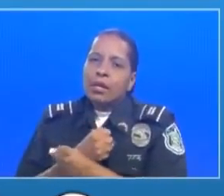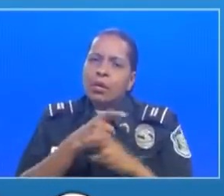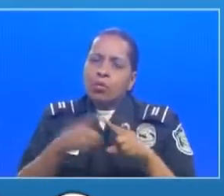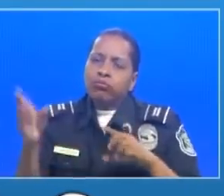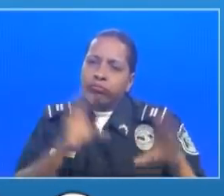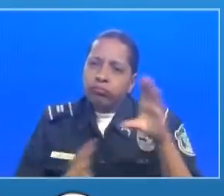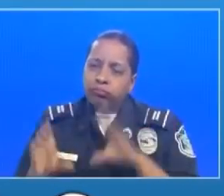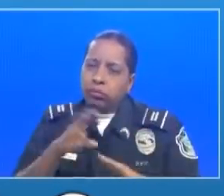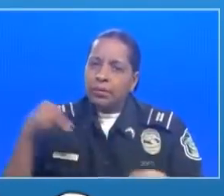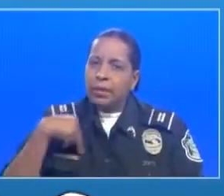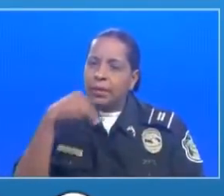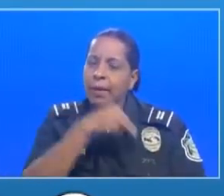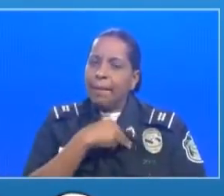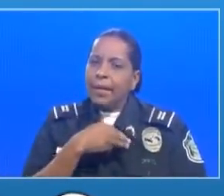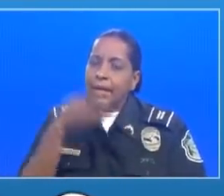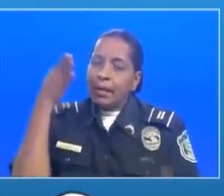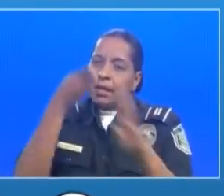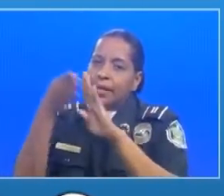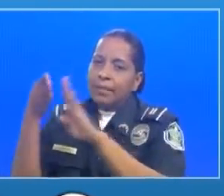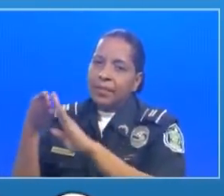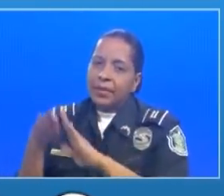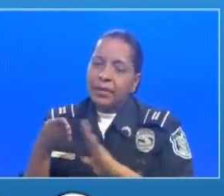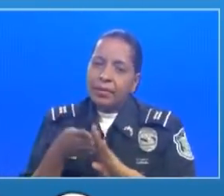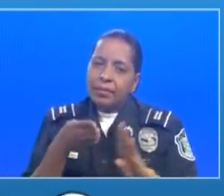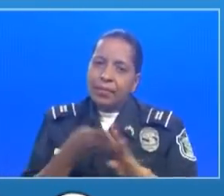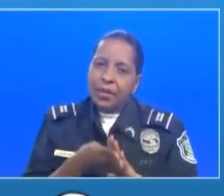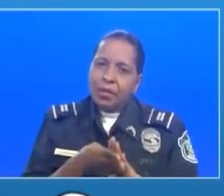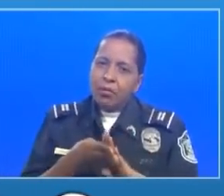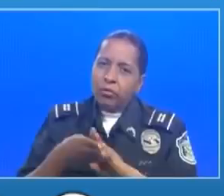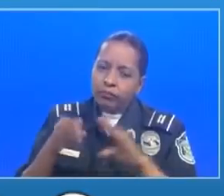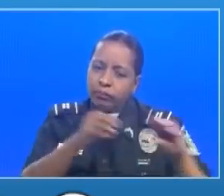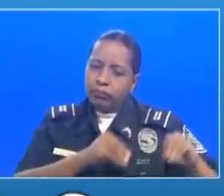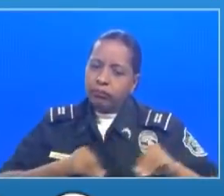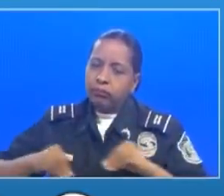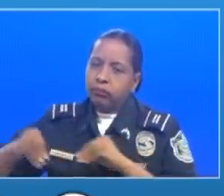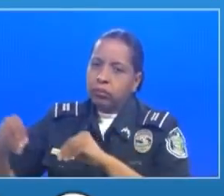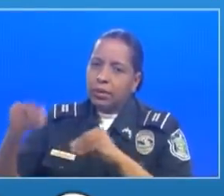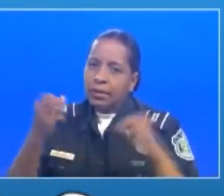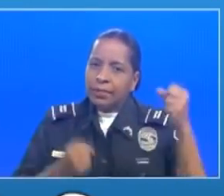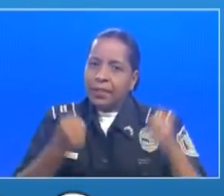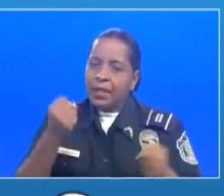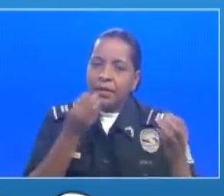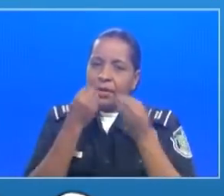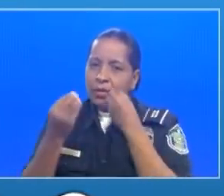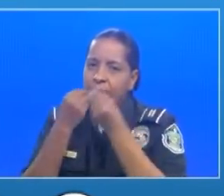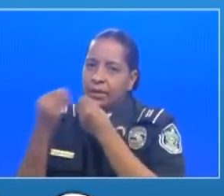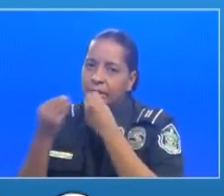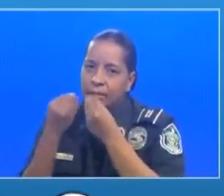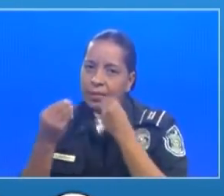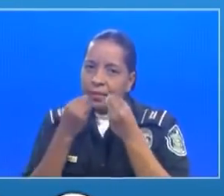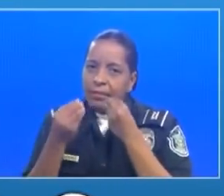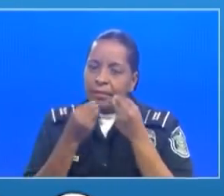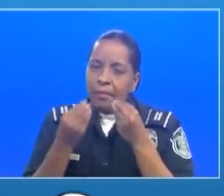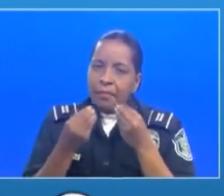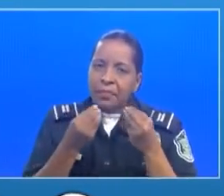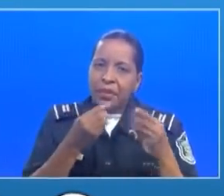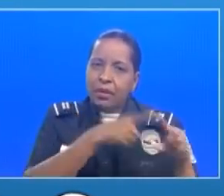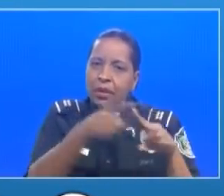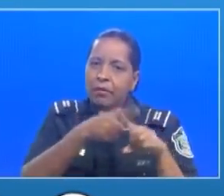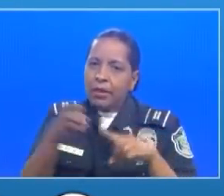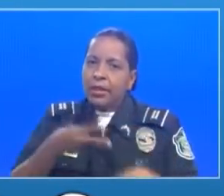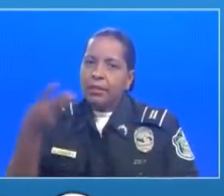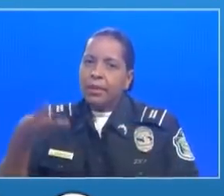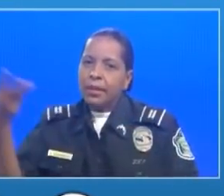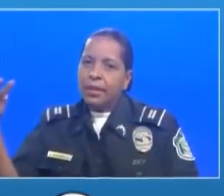para garantizar el tránsito de alimentos y también de los productos que